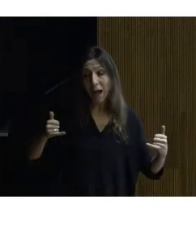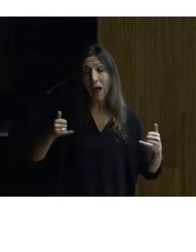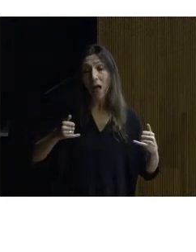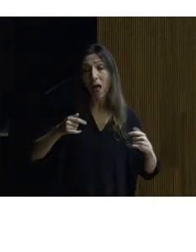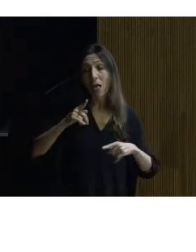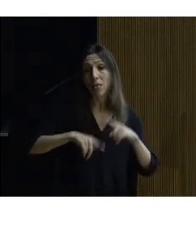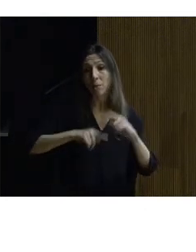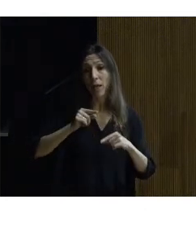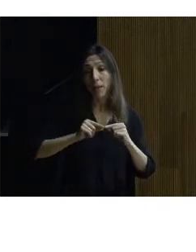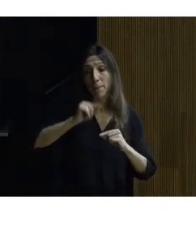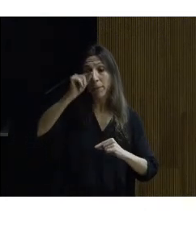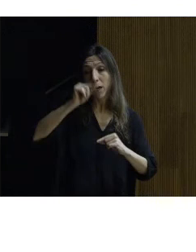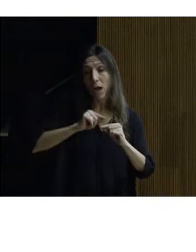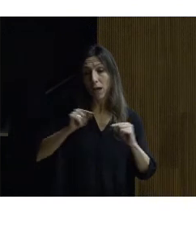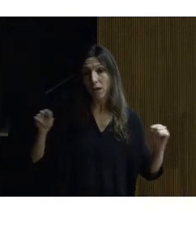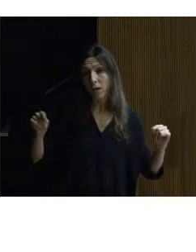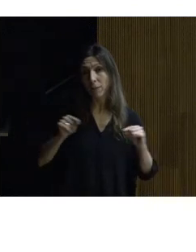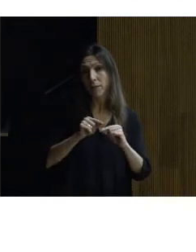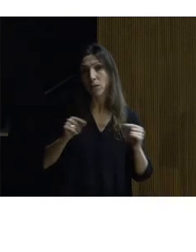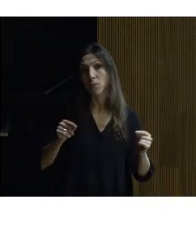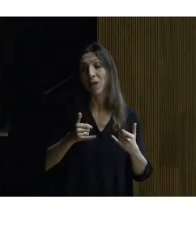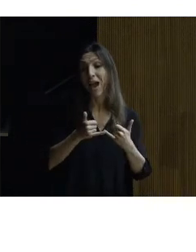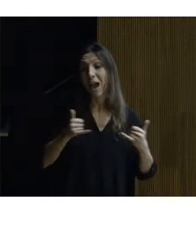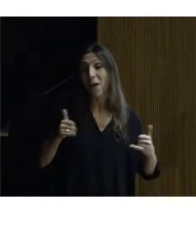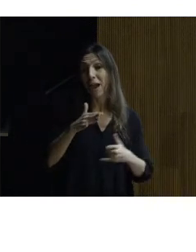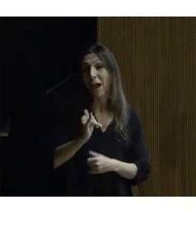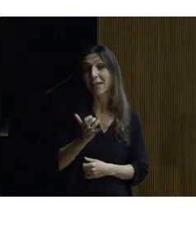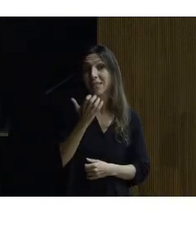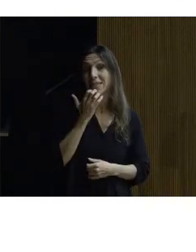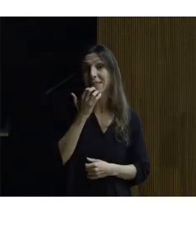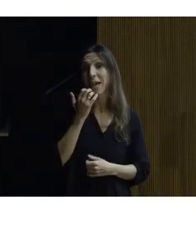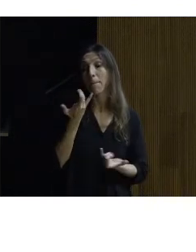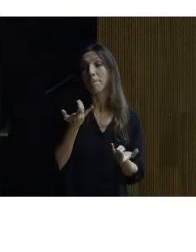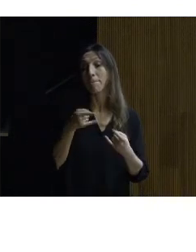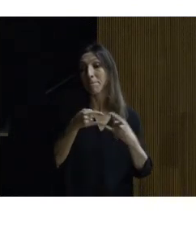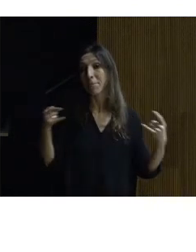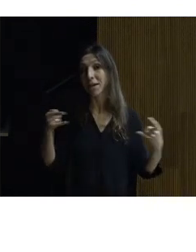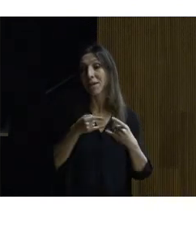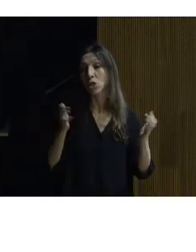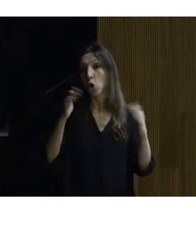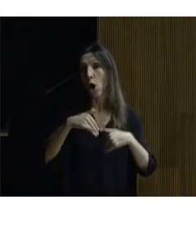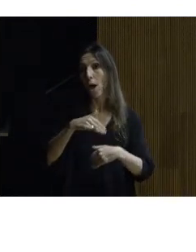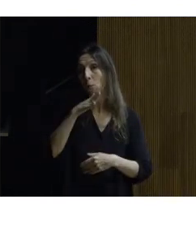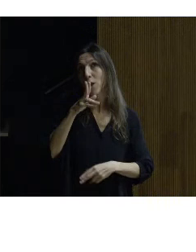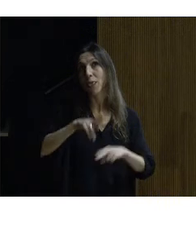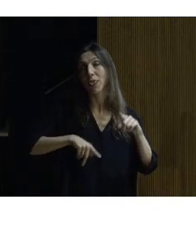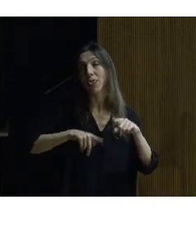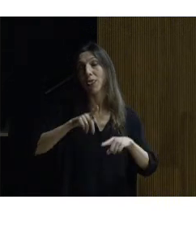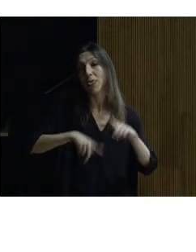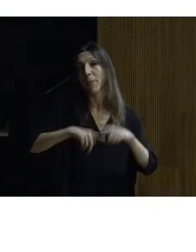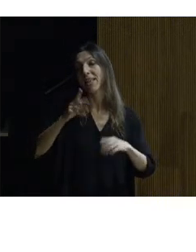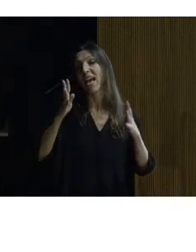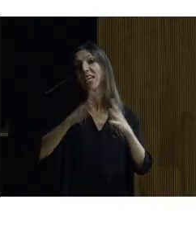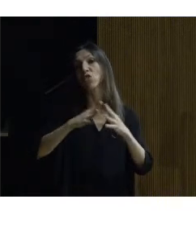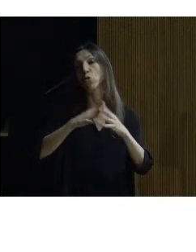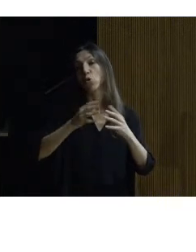comentaré también en aquellos casos en los que no hay absorción magnética por la propia estructura del edificio porque claro si nosotros ponemos un campo